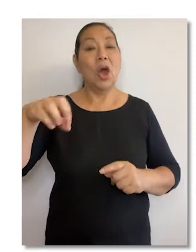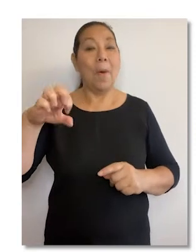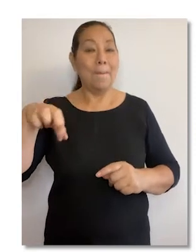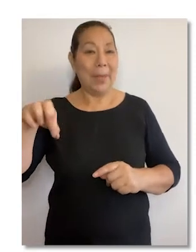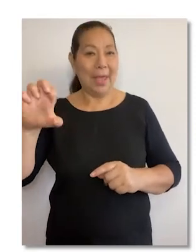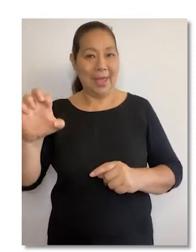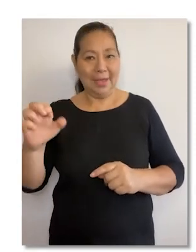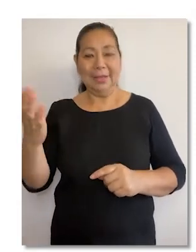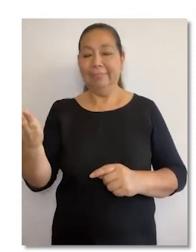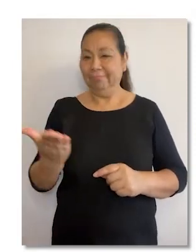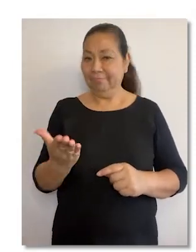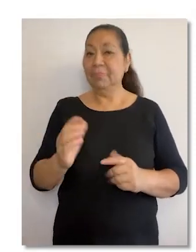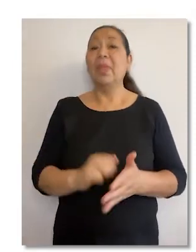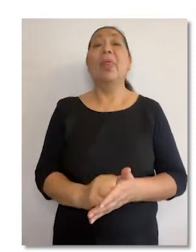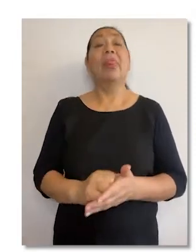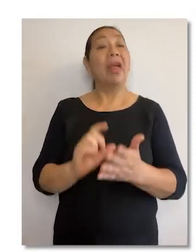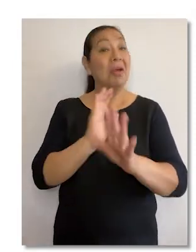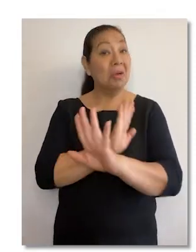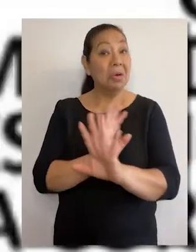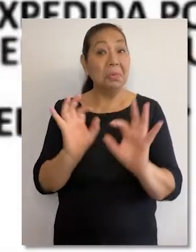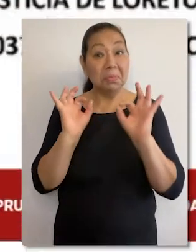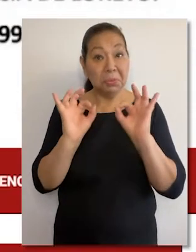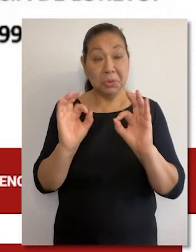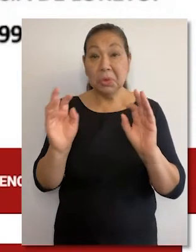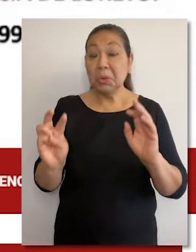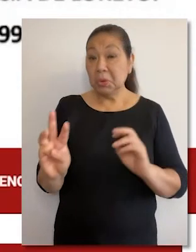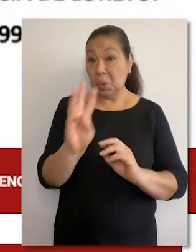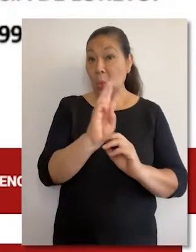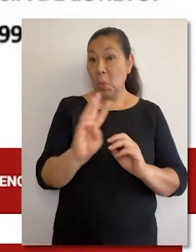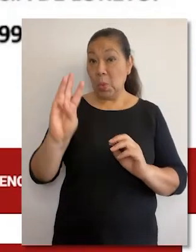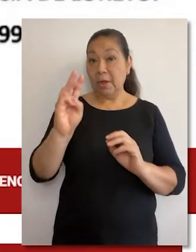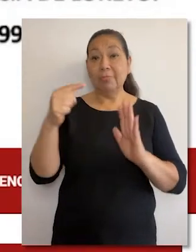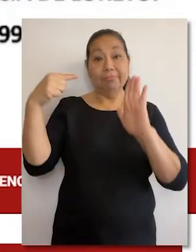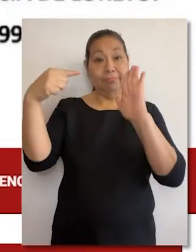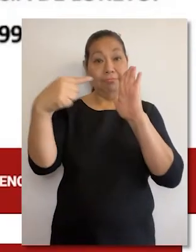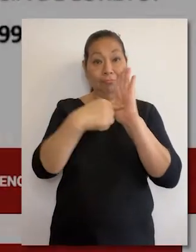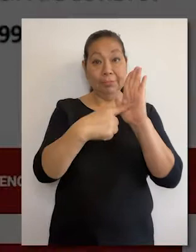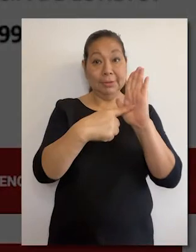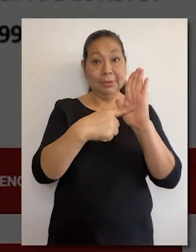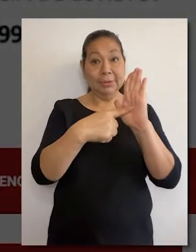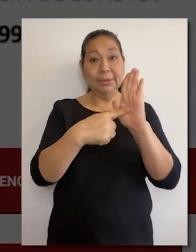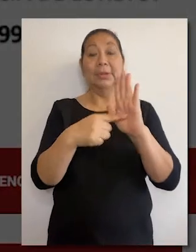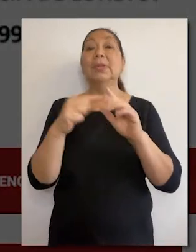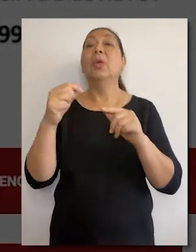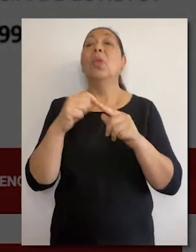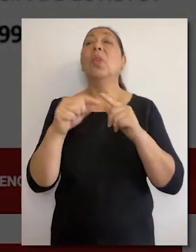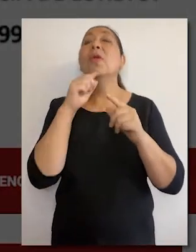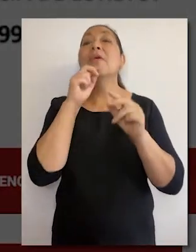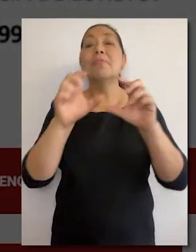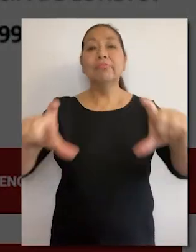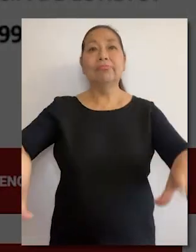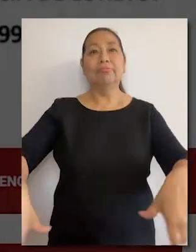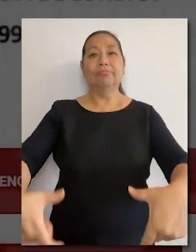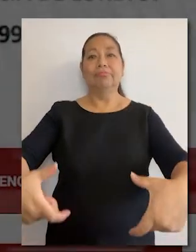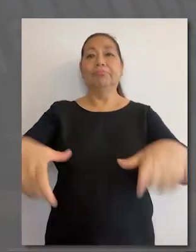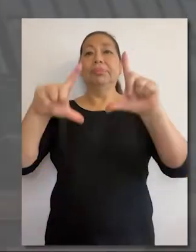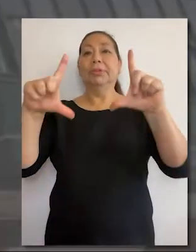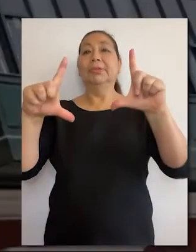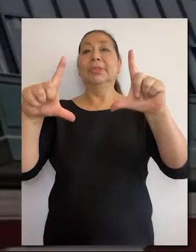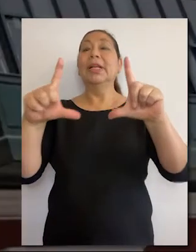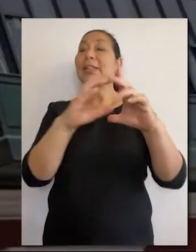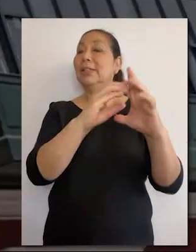.gov.pe Una vez en el portal web, debes dar clic a la pestaña Ventanilla Virtual.